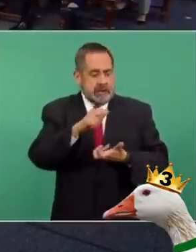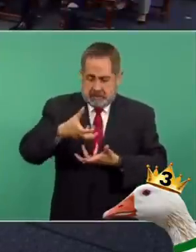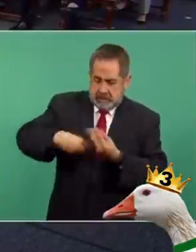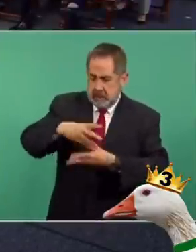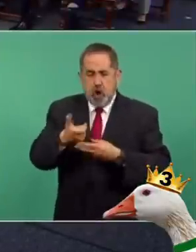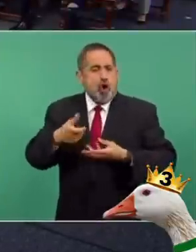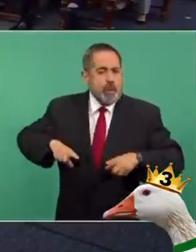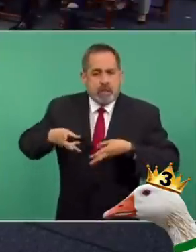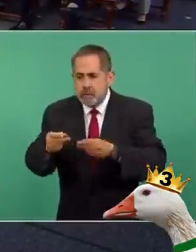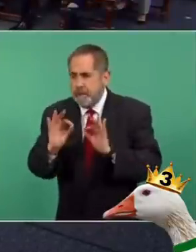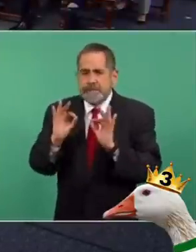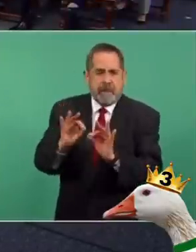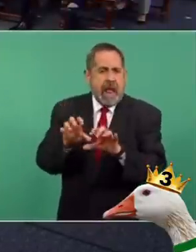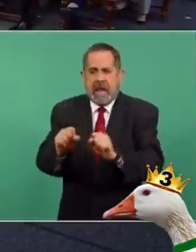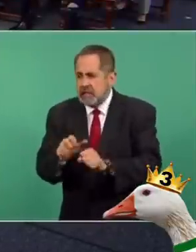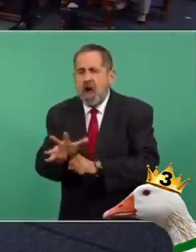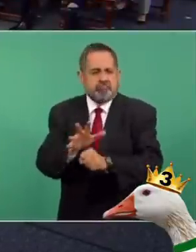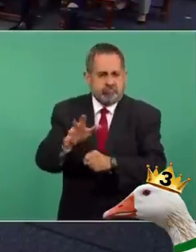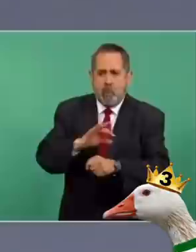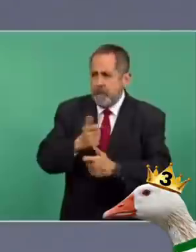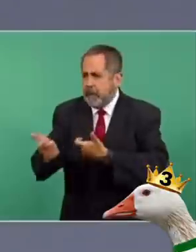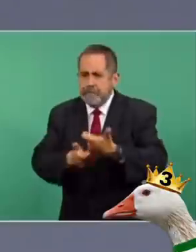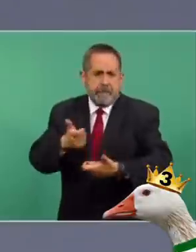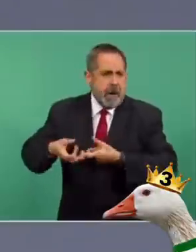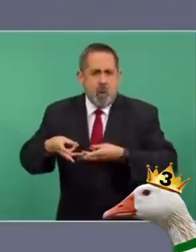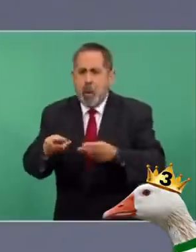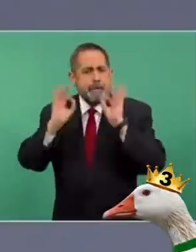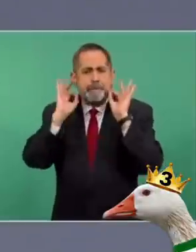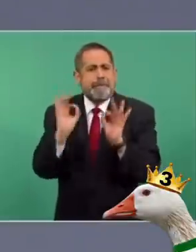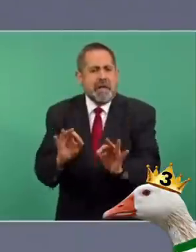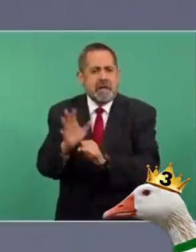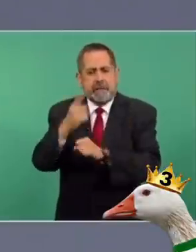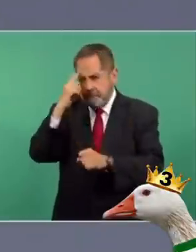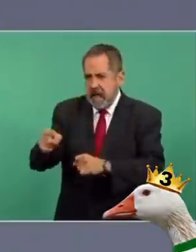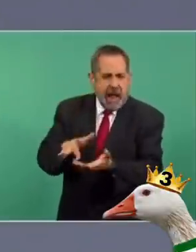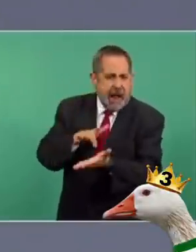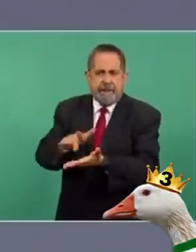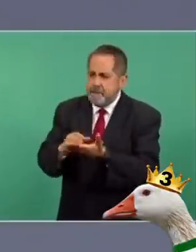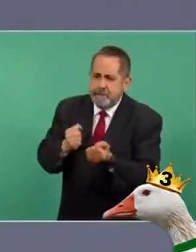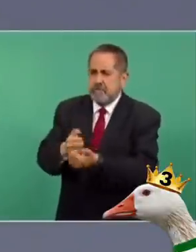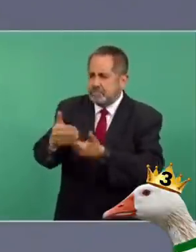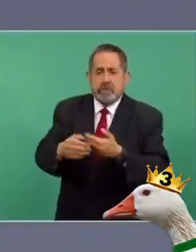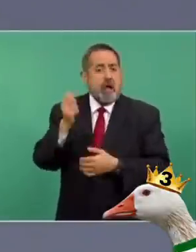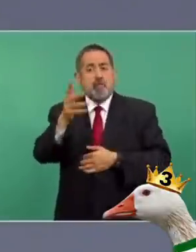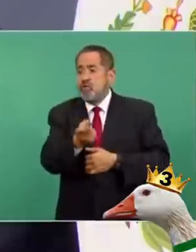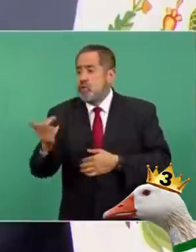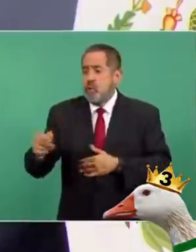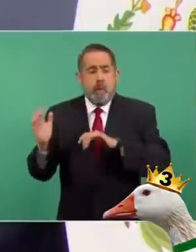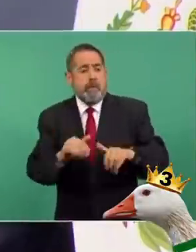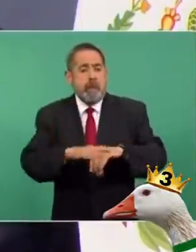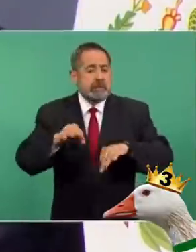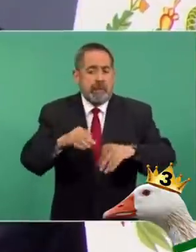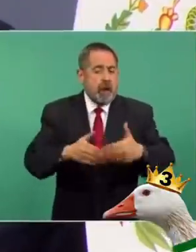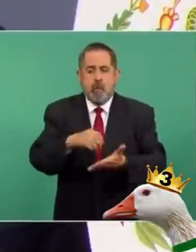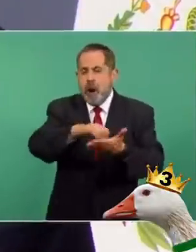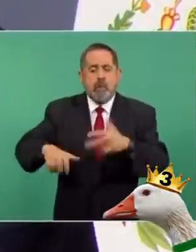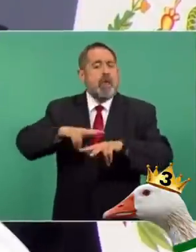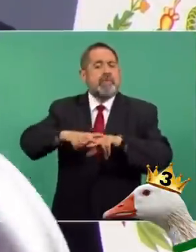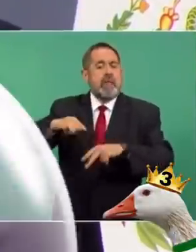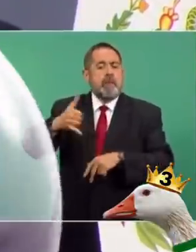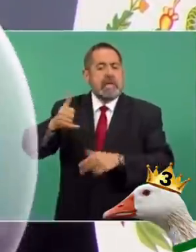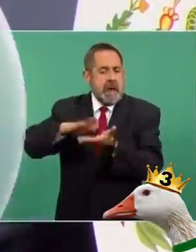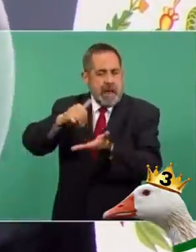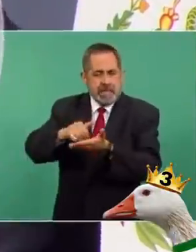públicas sanas y suficientes para seguir impulsando el crecimiento y la creación de empleos con obras como el Tren Maya,